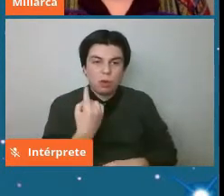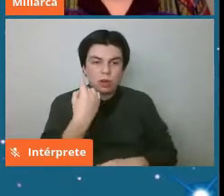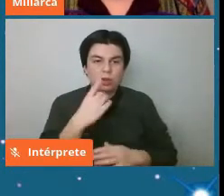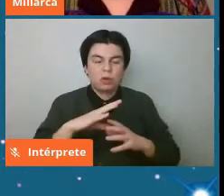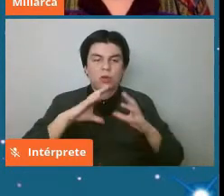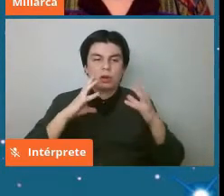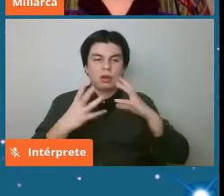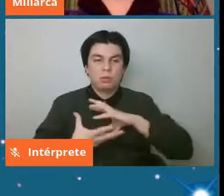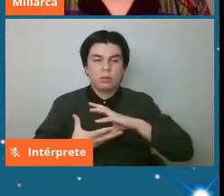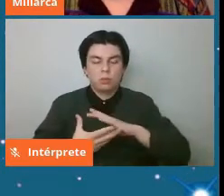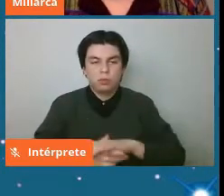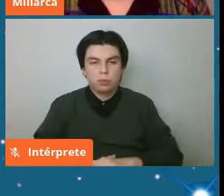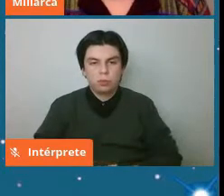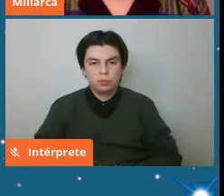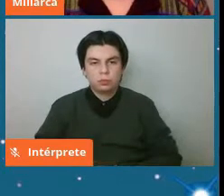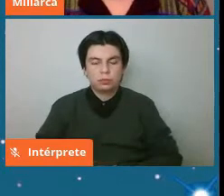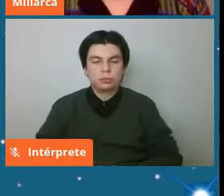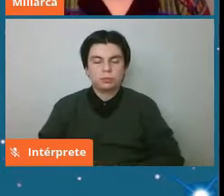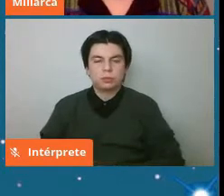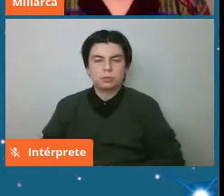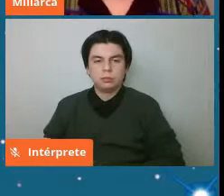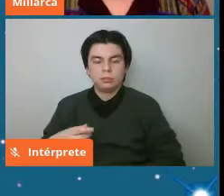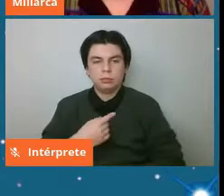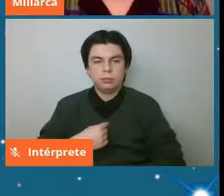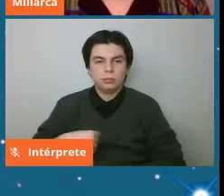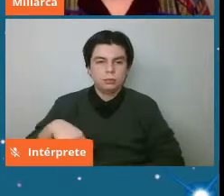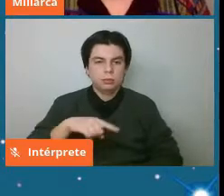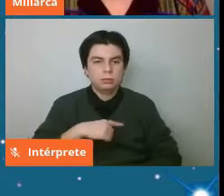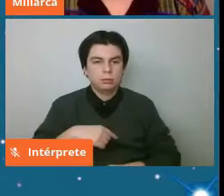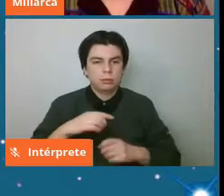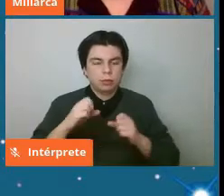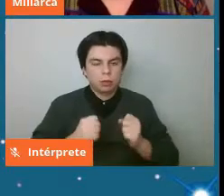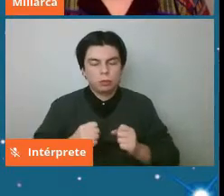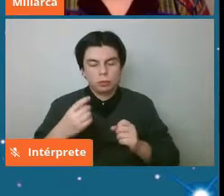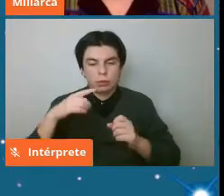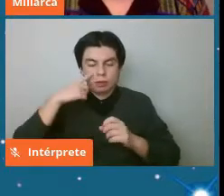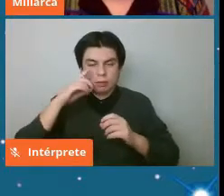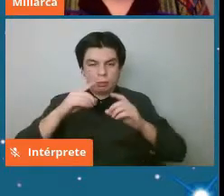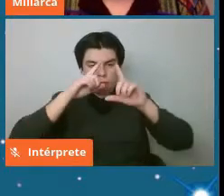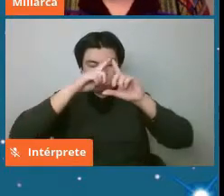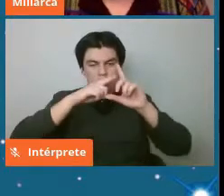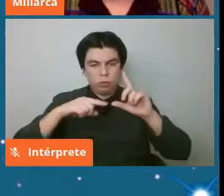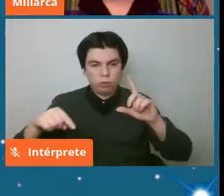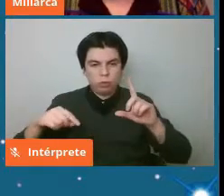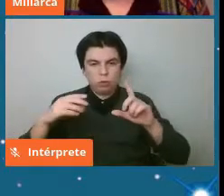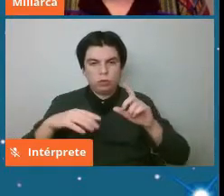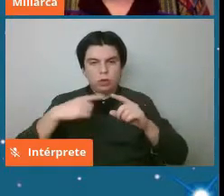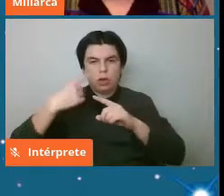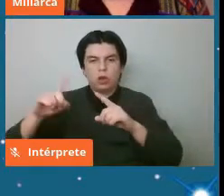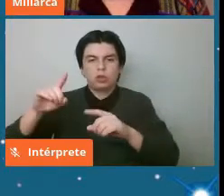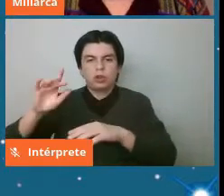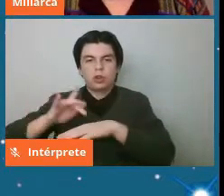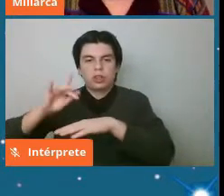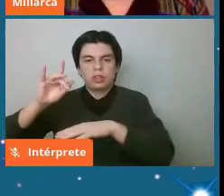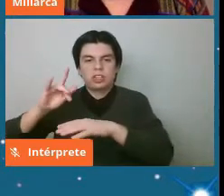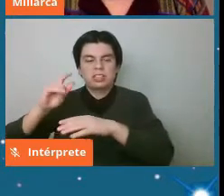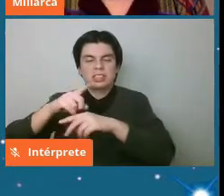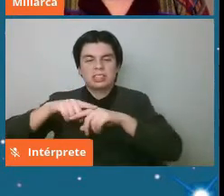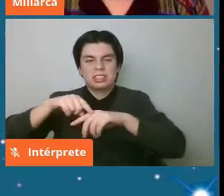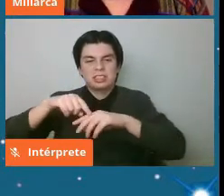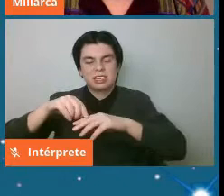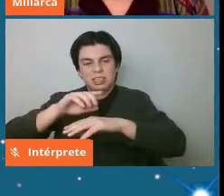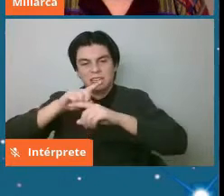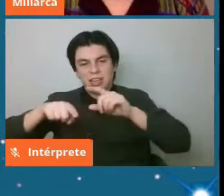de edades pudimos llegar este es el comportamiento de las edades de otros desiertos calientes esta línea amarilla que